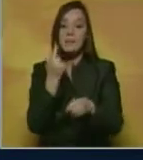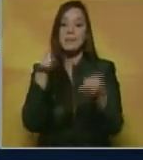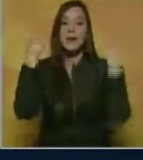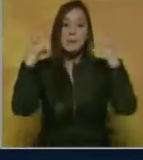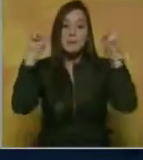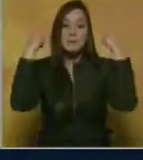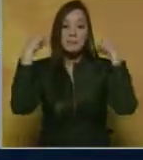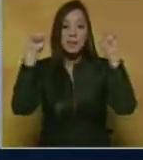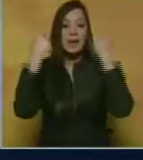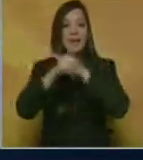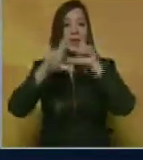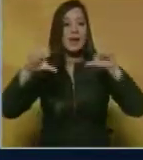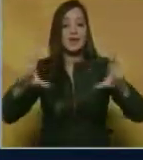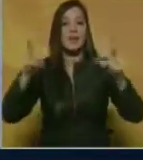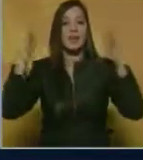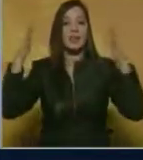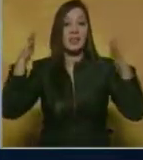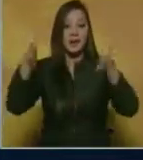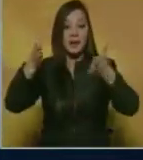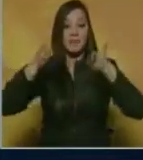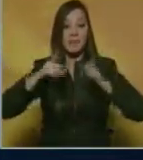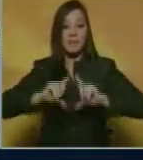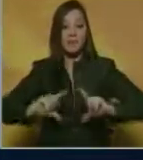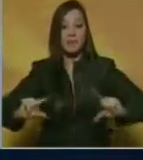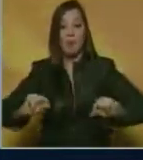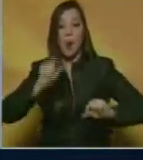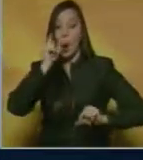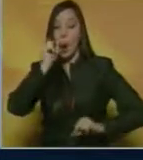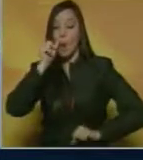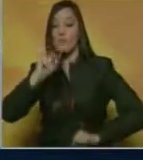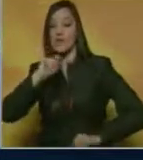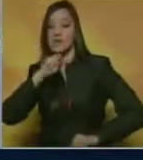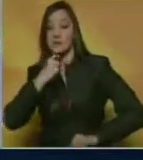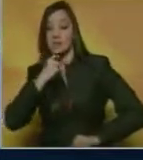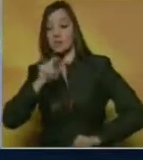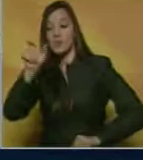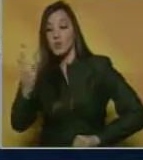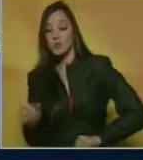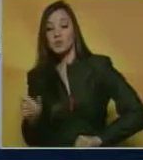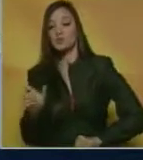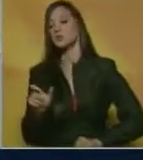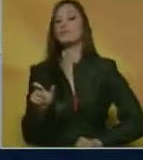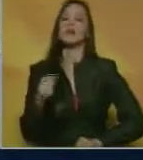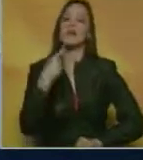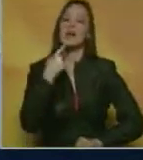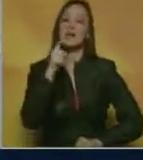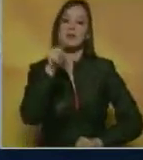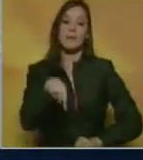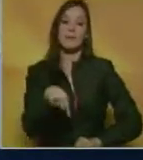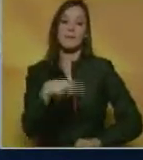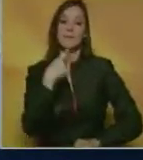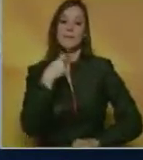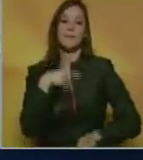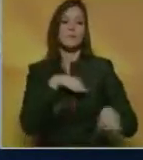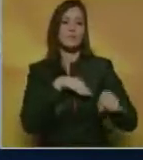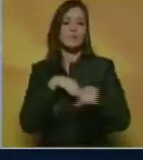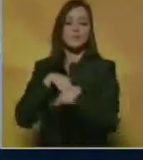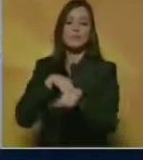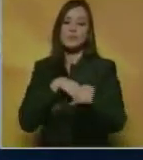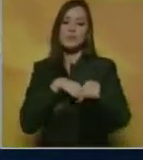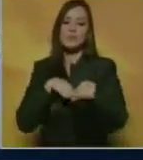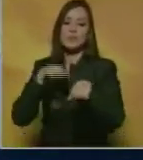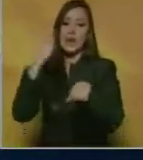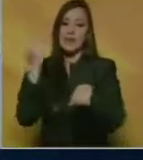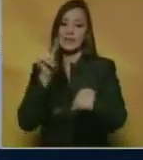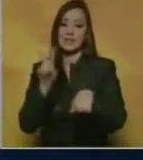prácticas libres del Gran Premio de Japón. El ruso Daniel Viat quien escoltó a Sainz en esa sesión fue quien se alzó en la segunda